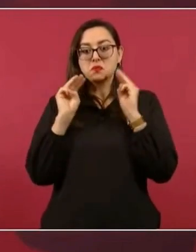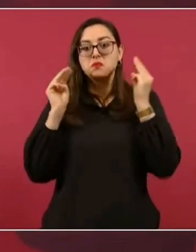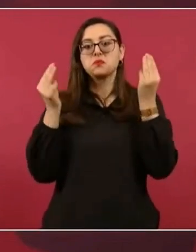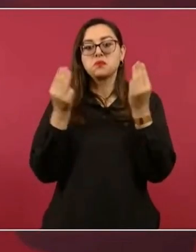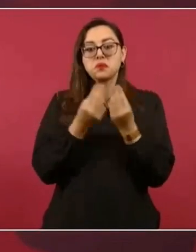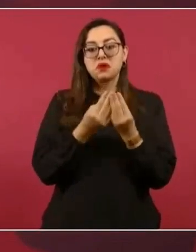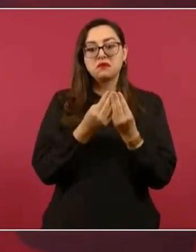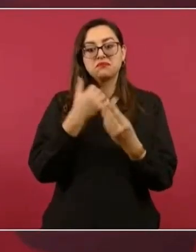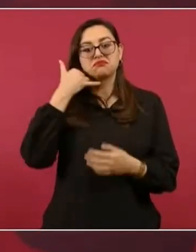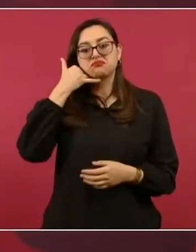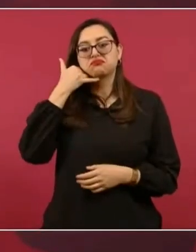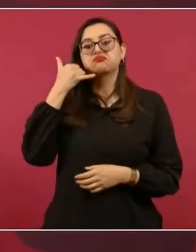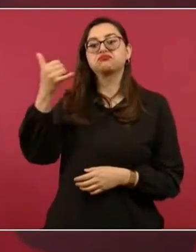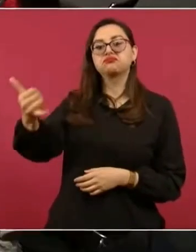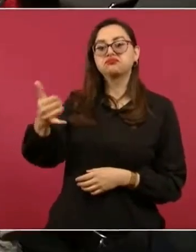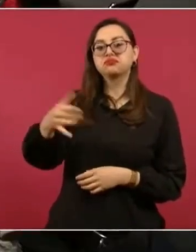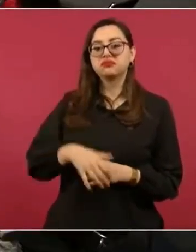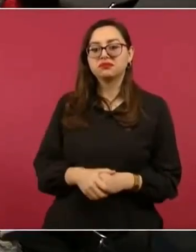no se mueve nadie,